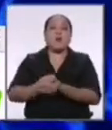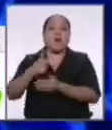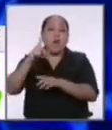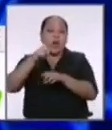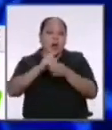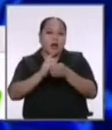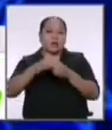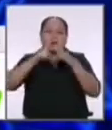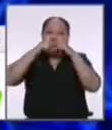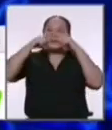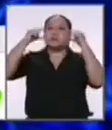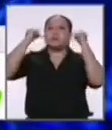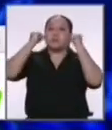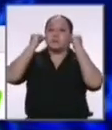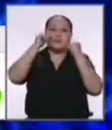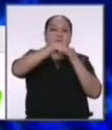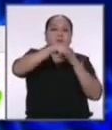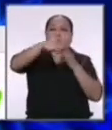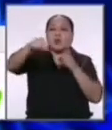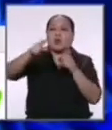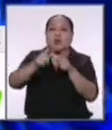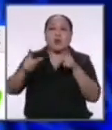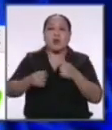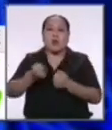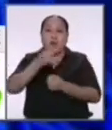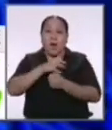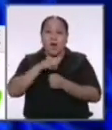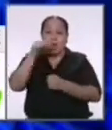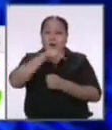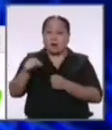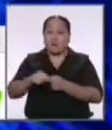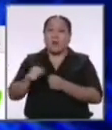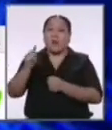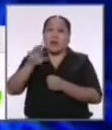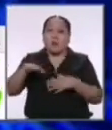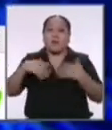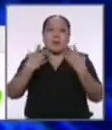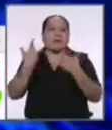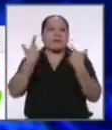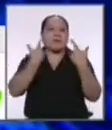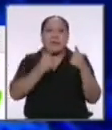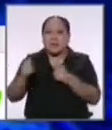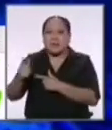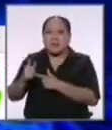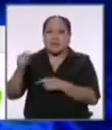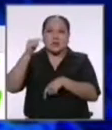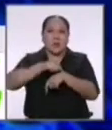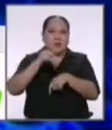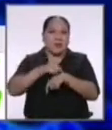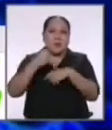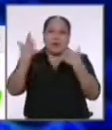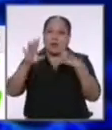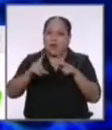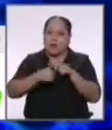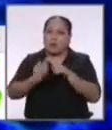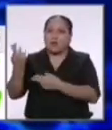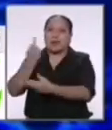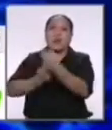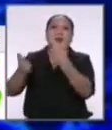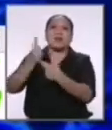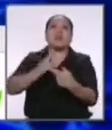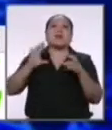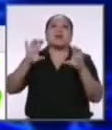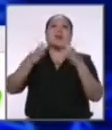de las mascarillas los puntos de agua los módulos prefabricados para que podamos tenerlos a tiempo en el momento que podamos iniciar ese retorno